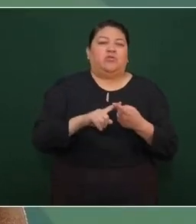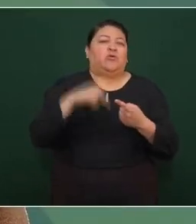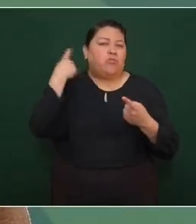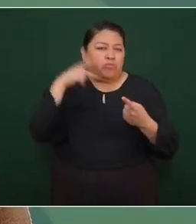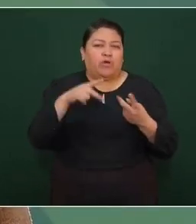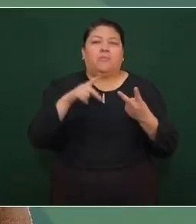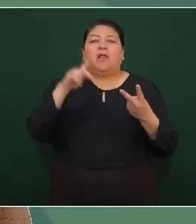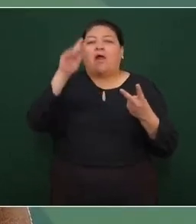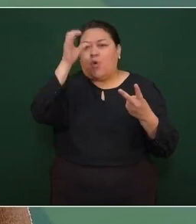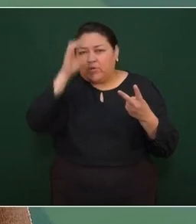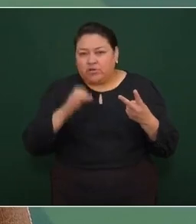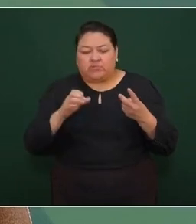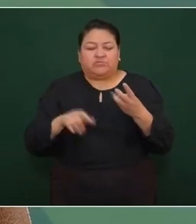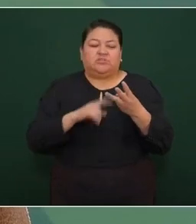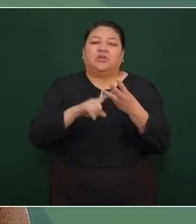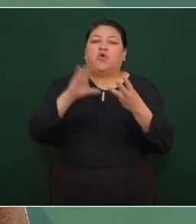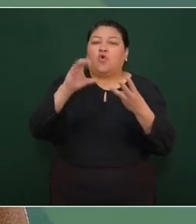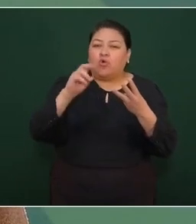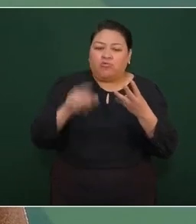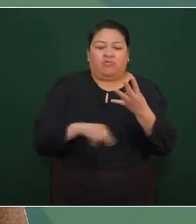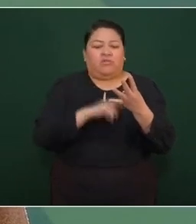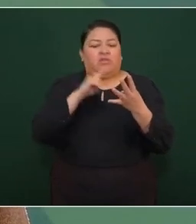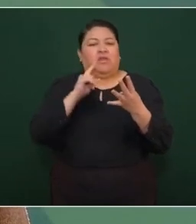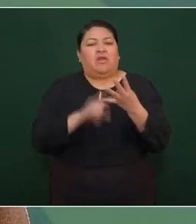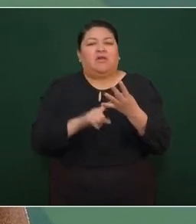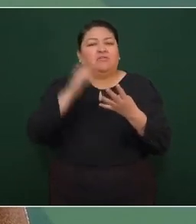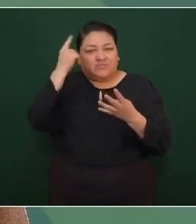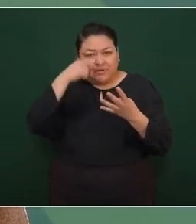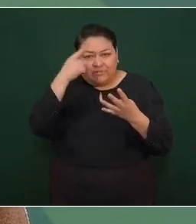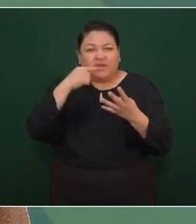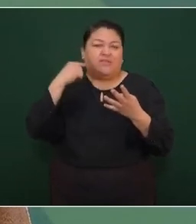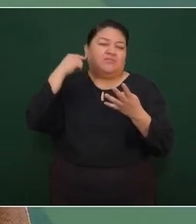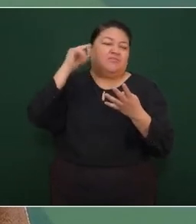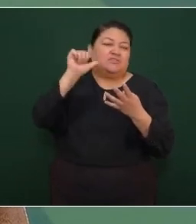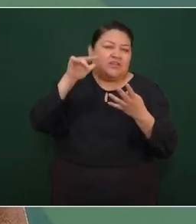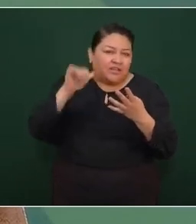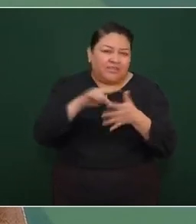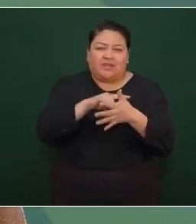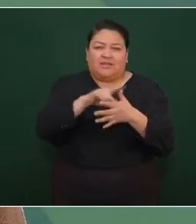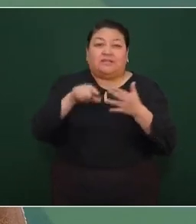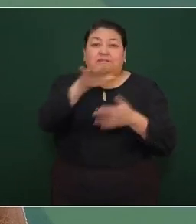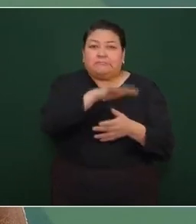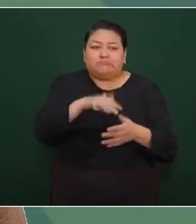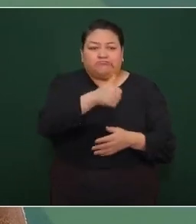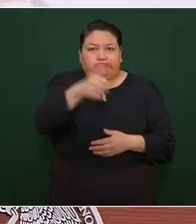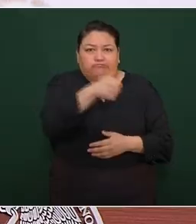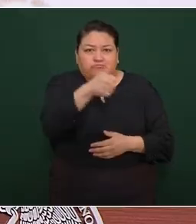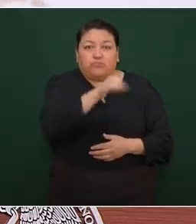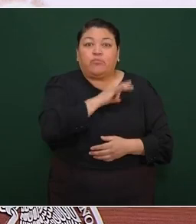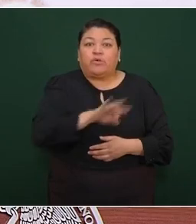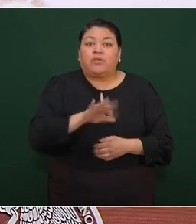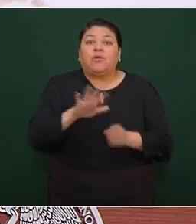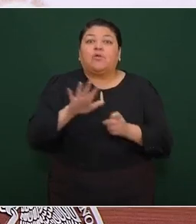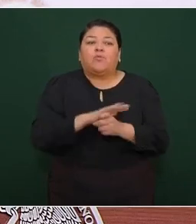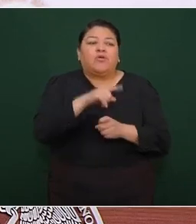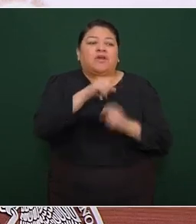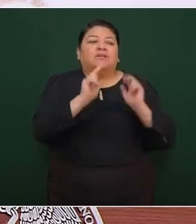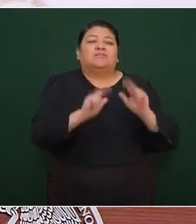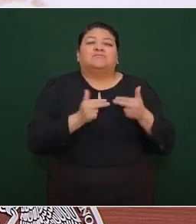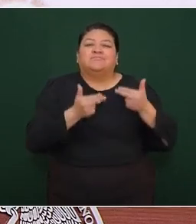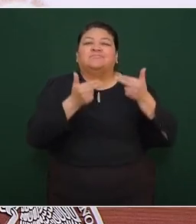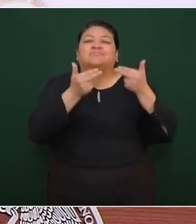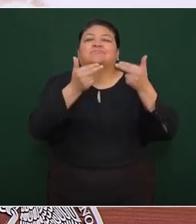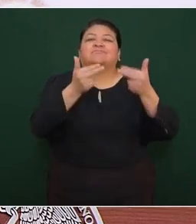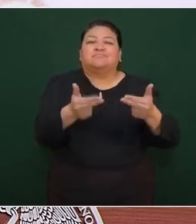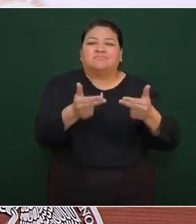Oclancingo, Coronango, San Pedro y San Andrés Cholula. Un orgullo especial, porque se trata de las futuras generaciones,